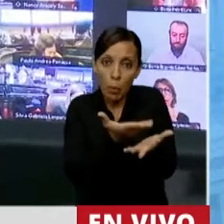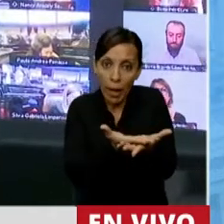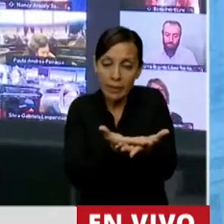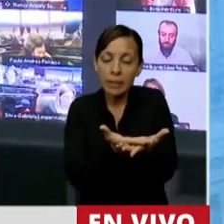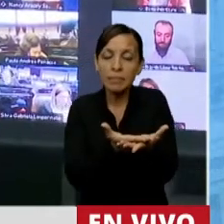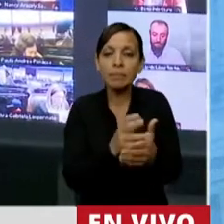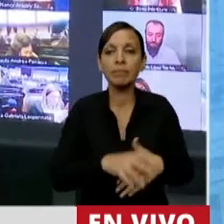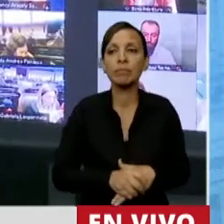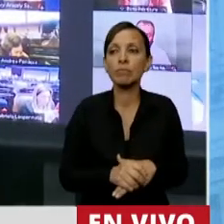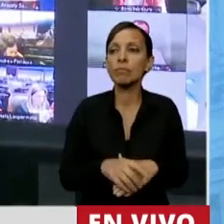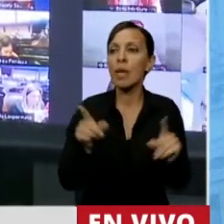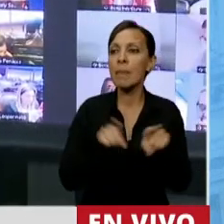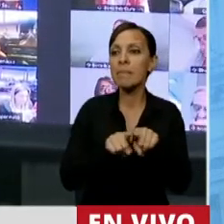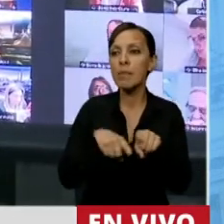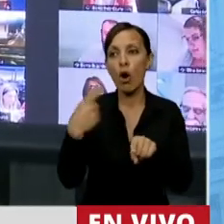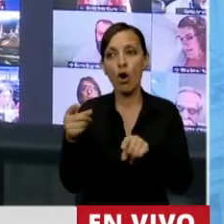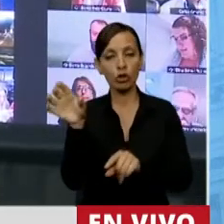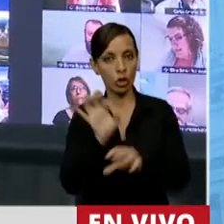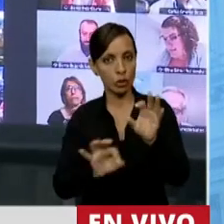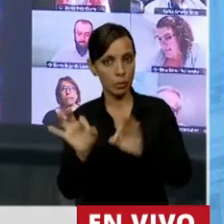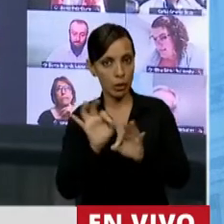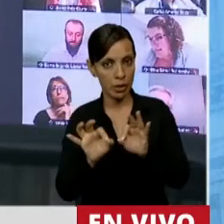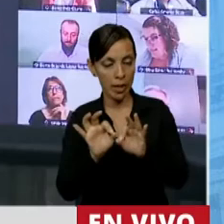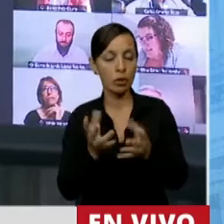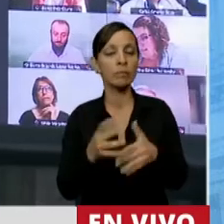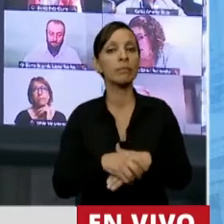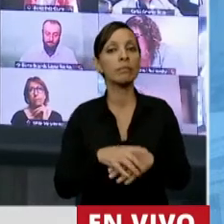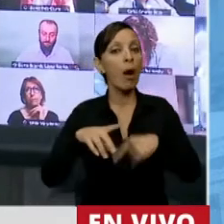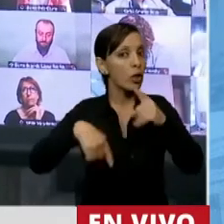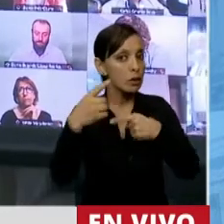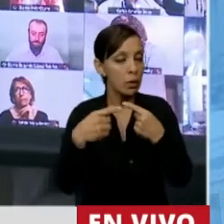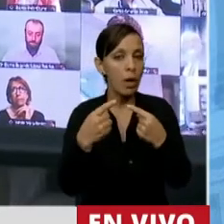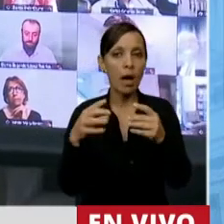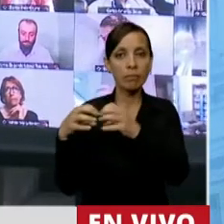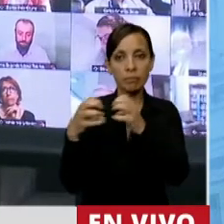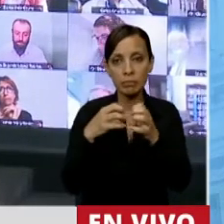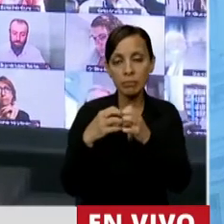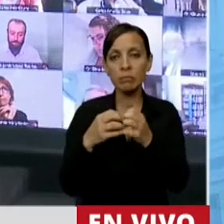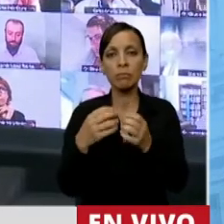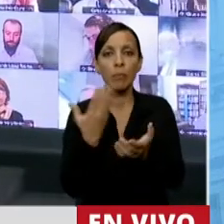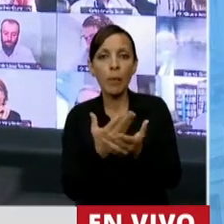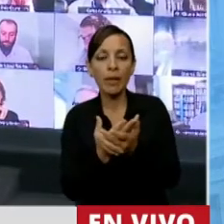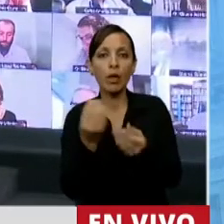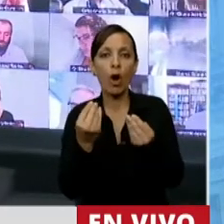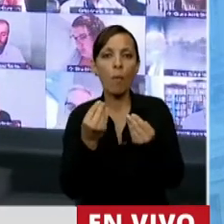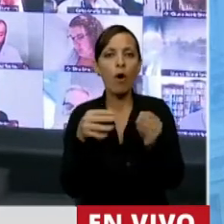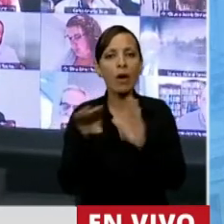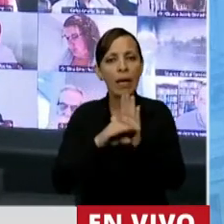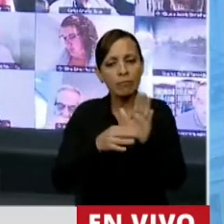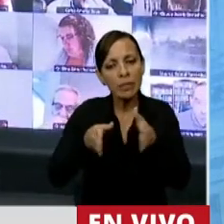que junto con otros proyectos de ley que vamos a seguir proponiendo y debatiendo, vamos construyendo la hoja de ruta